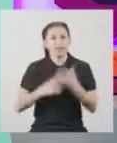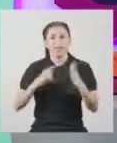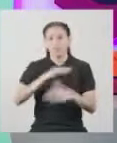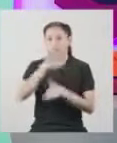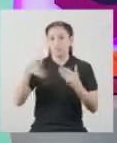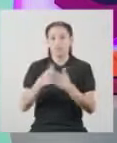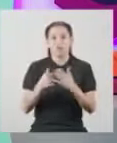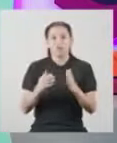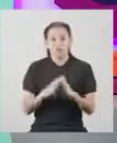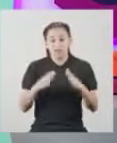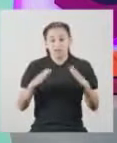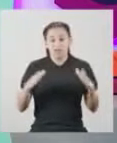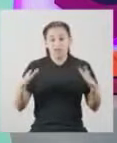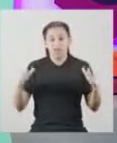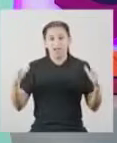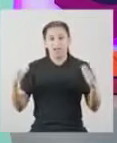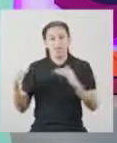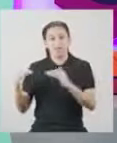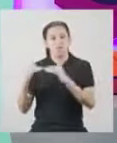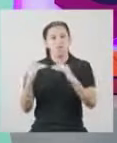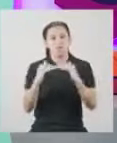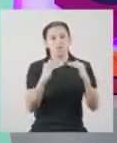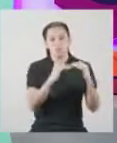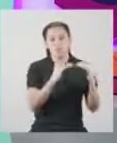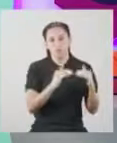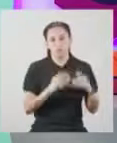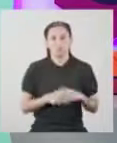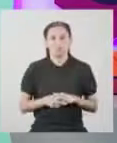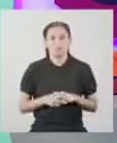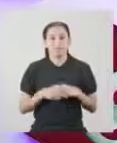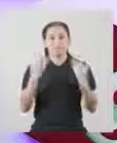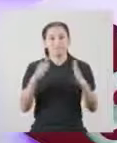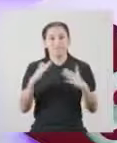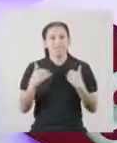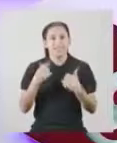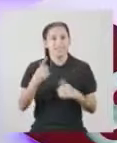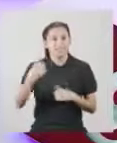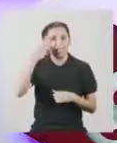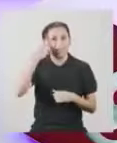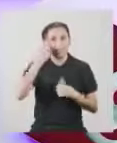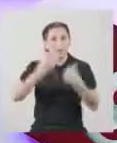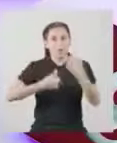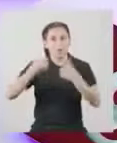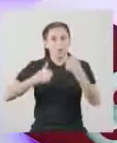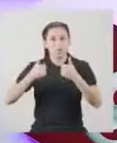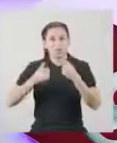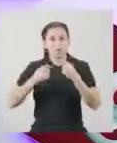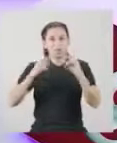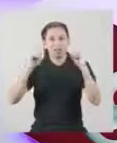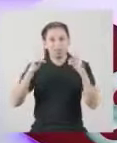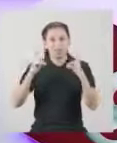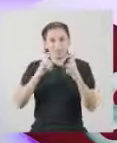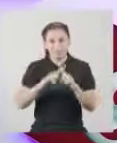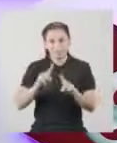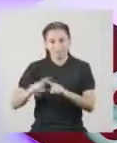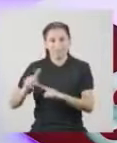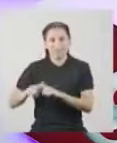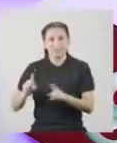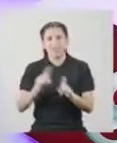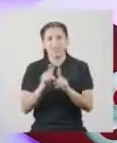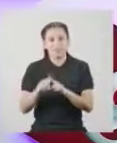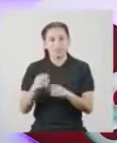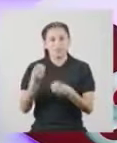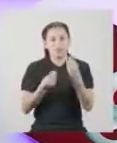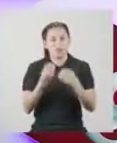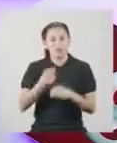truchas para que todos vayan creciendo de manera pareja en los estanques. Ya tengo en mente qué son las medidas de dispersión y cómo